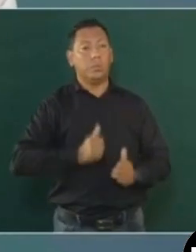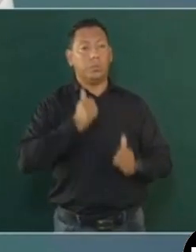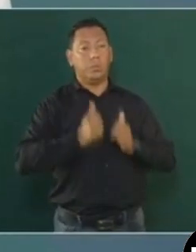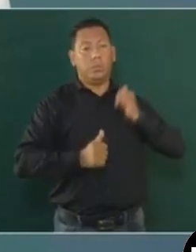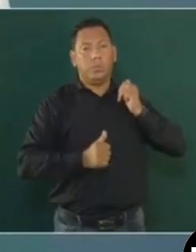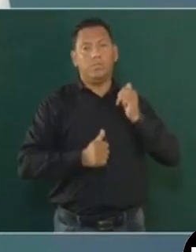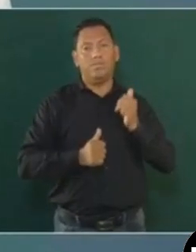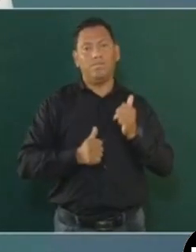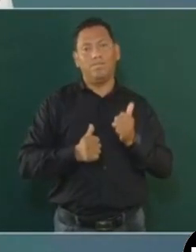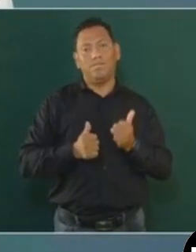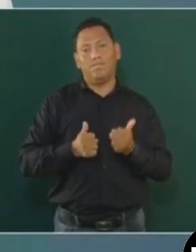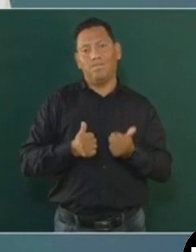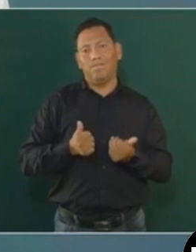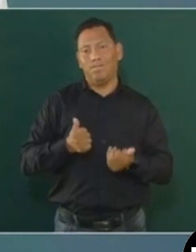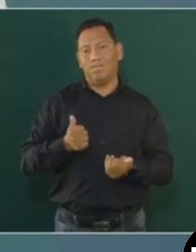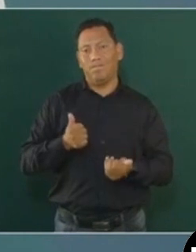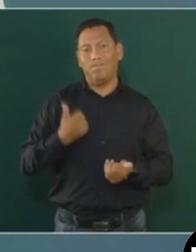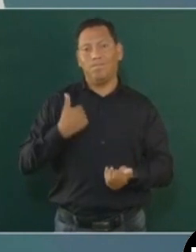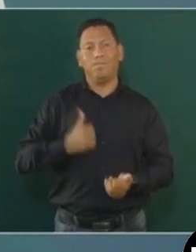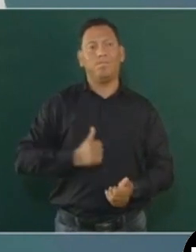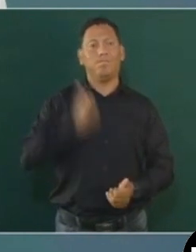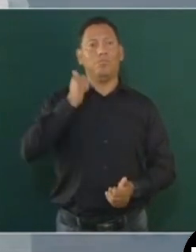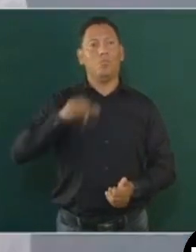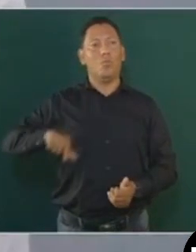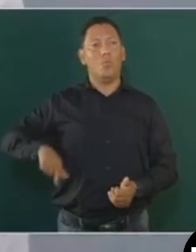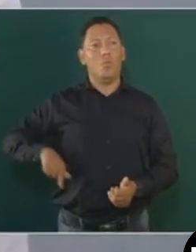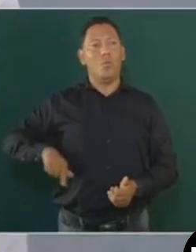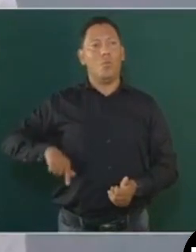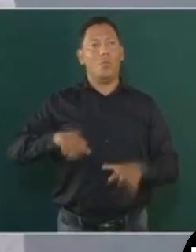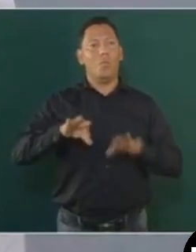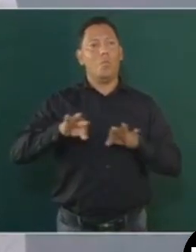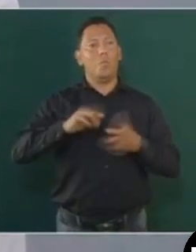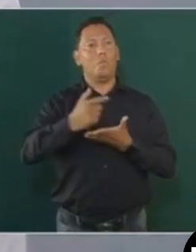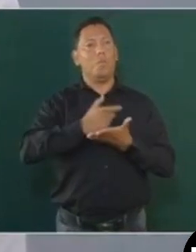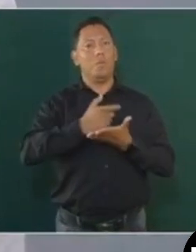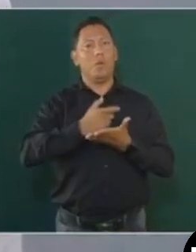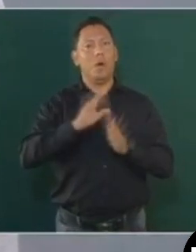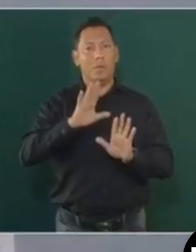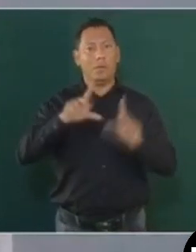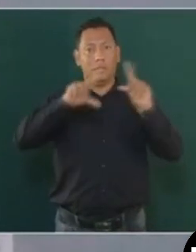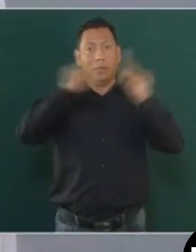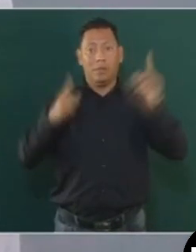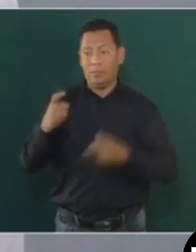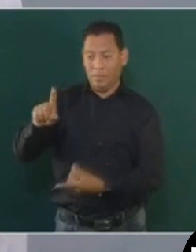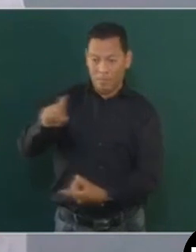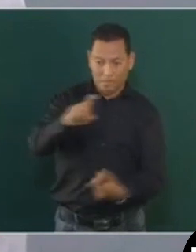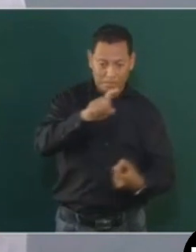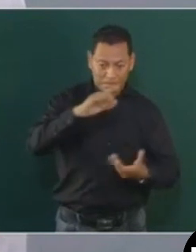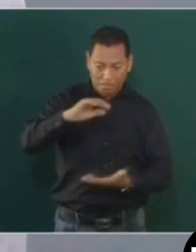de los cargos públicos. El presupuesto es para la gente, es para el pueblo.